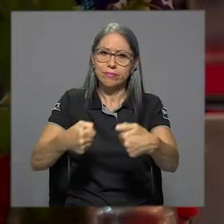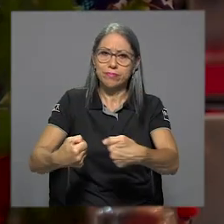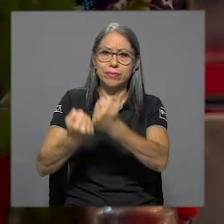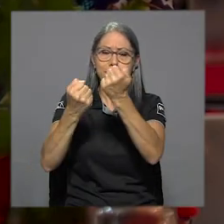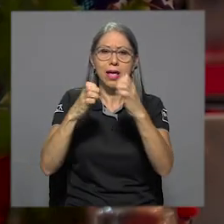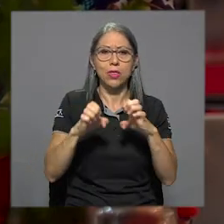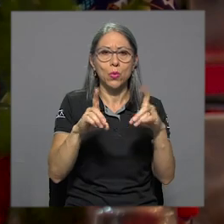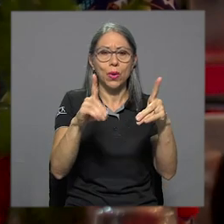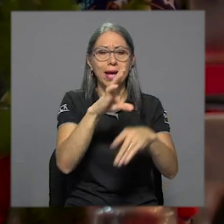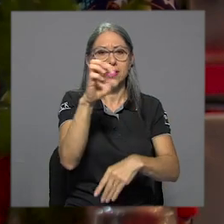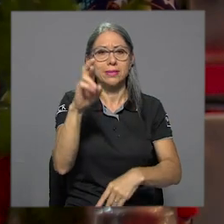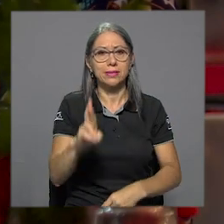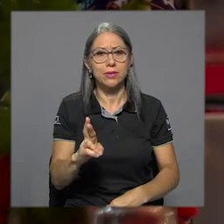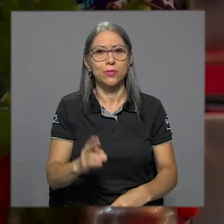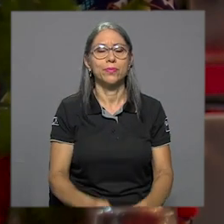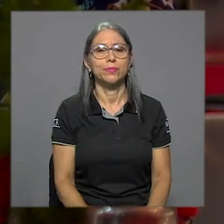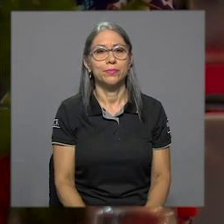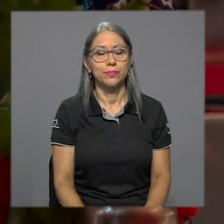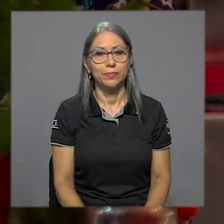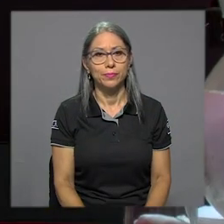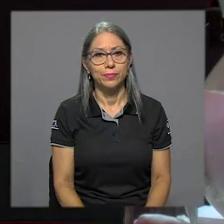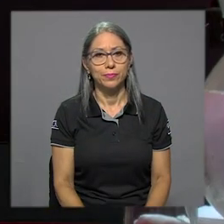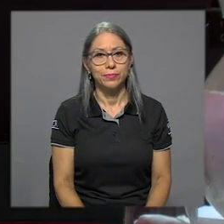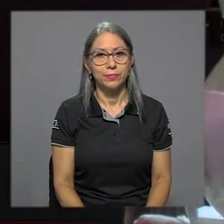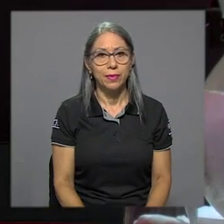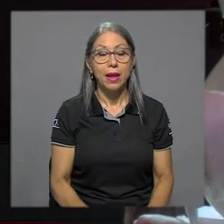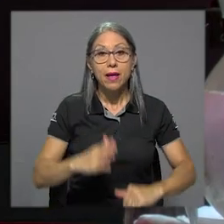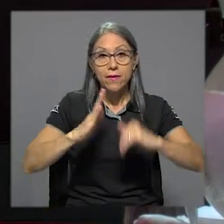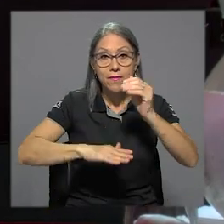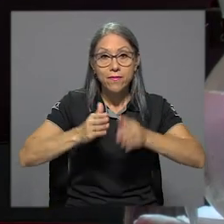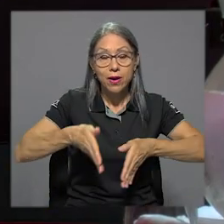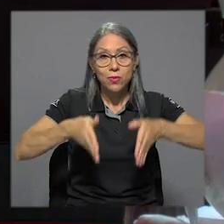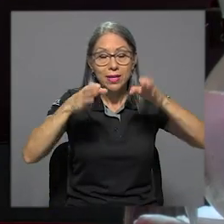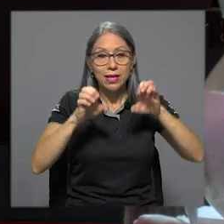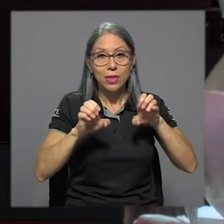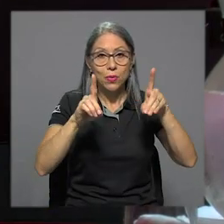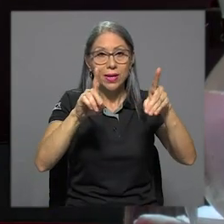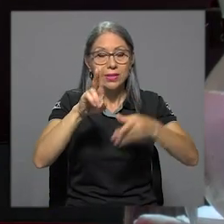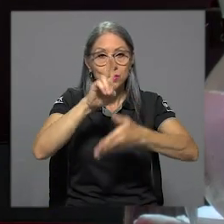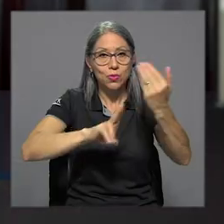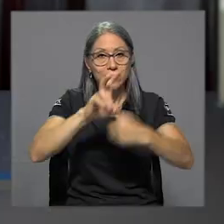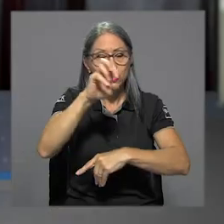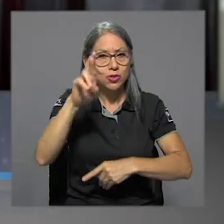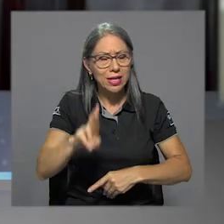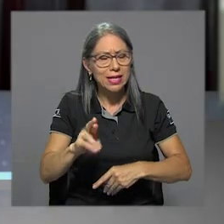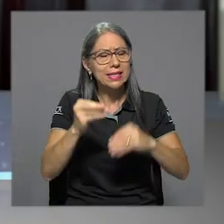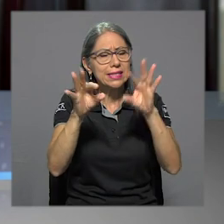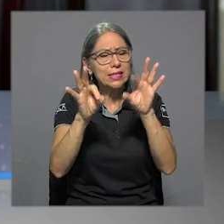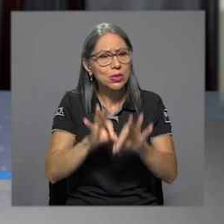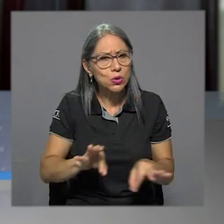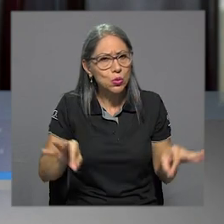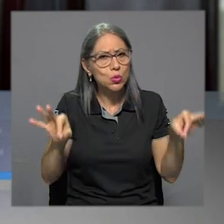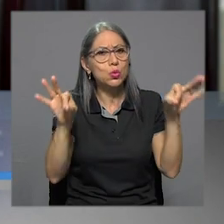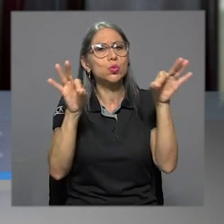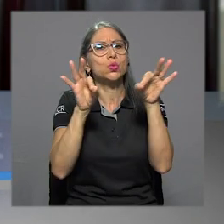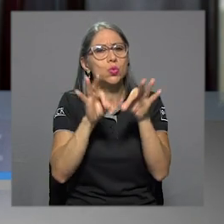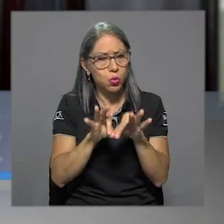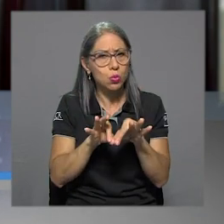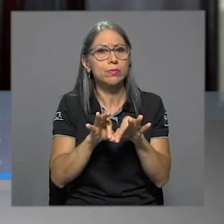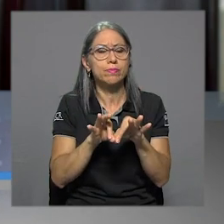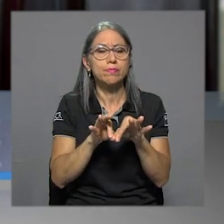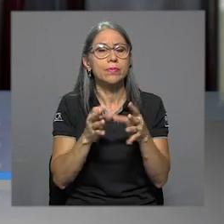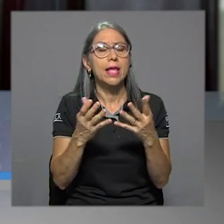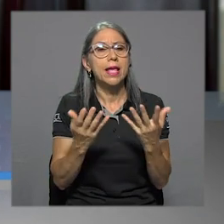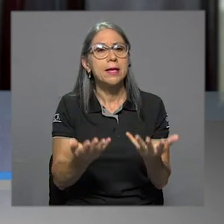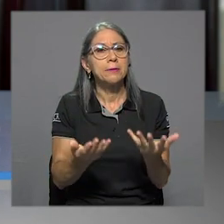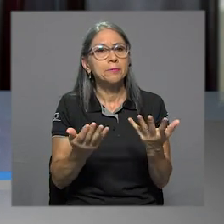desafíos de la educación costarricense. Para la Facultad de Educación de la Universidad de Costa Rica es sumamente importante